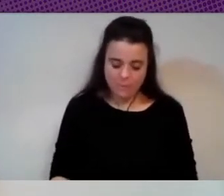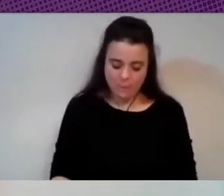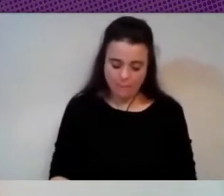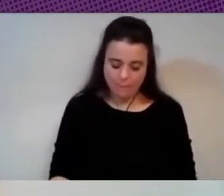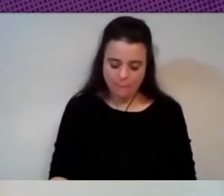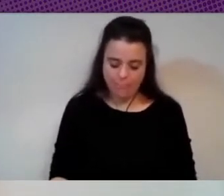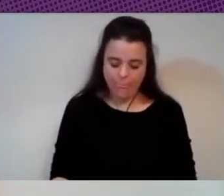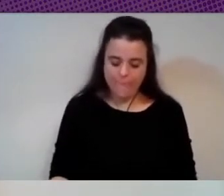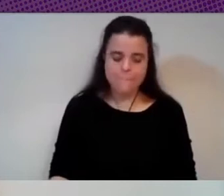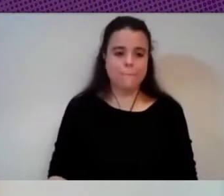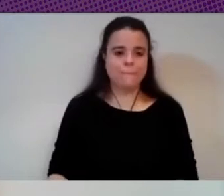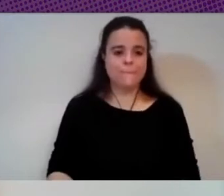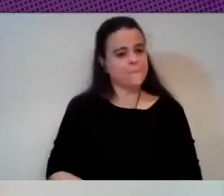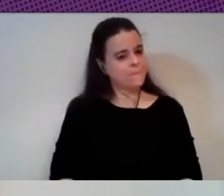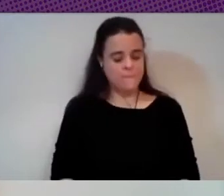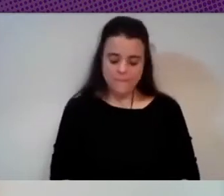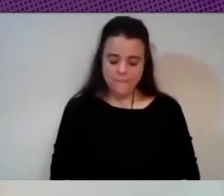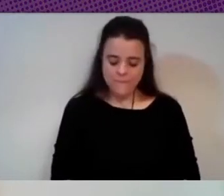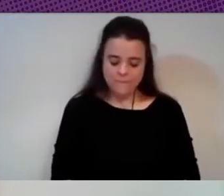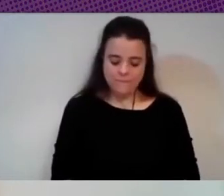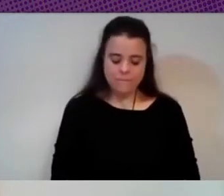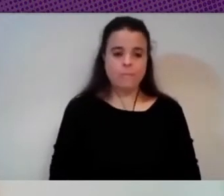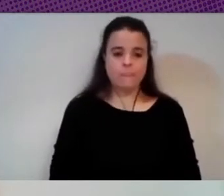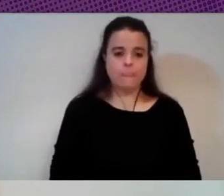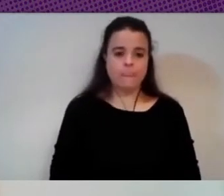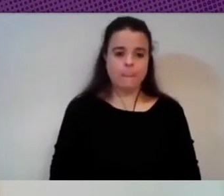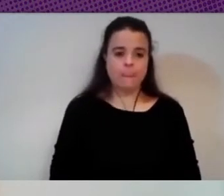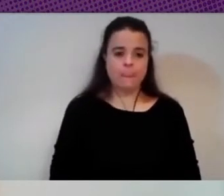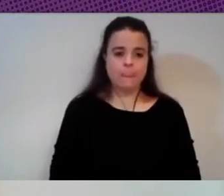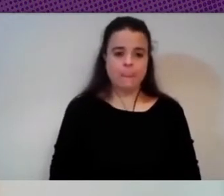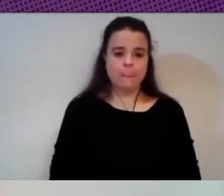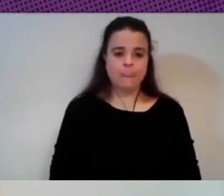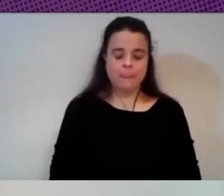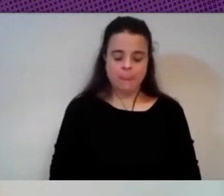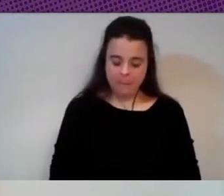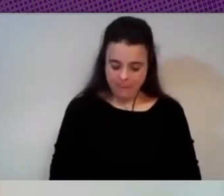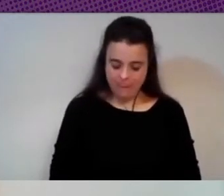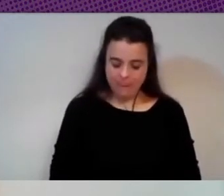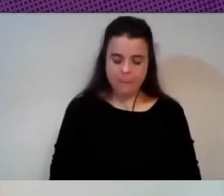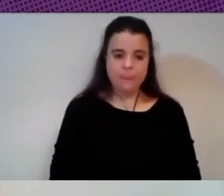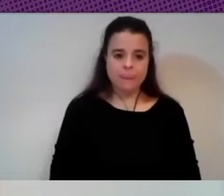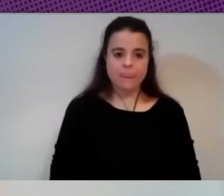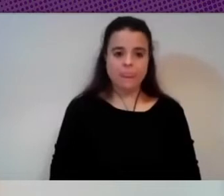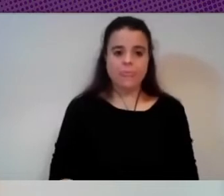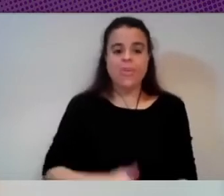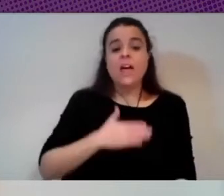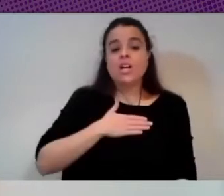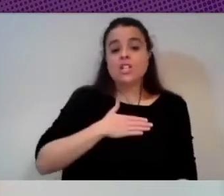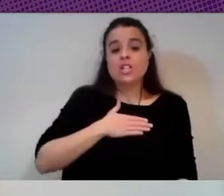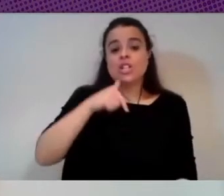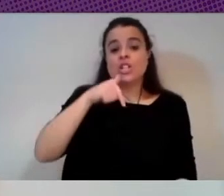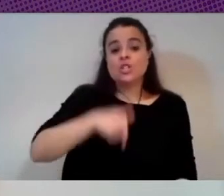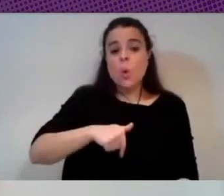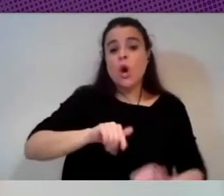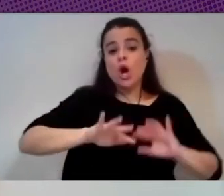Bueno yo asumo desde desde nuestro sur no solo global sino geográfico